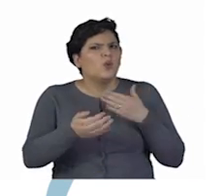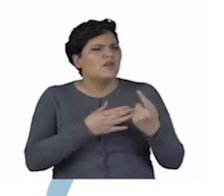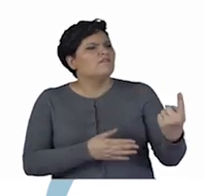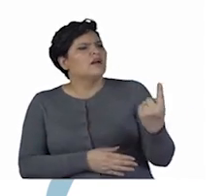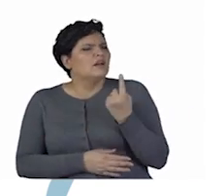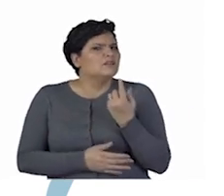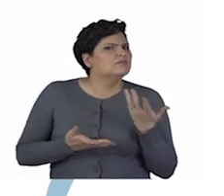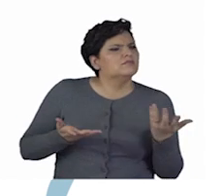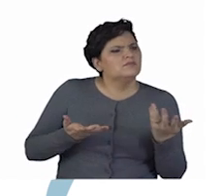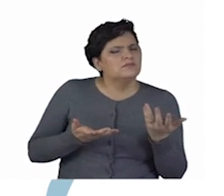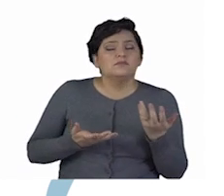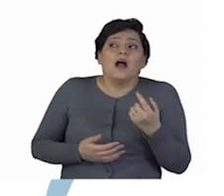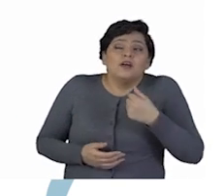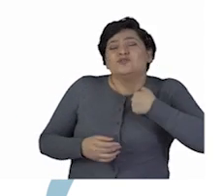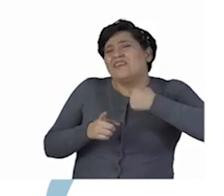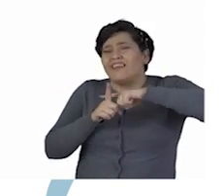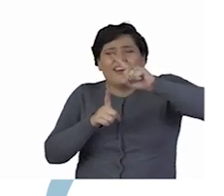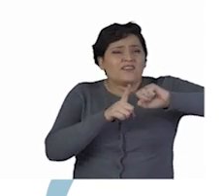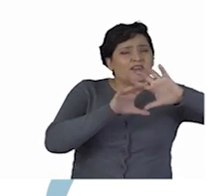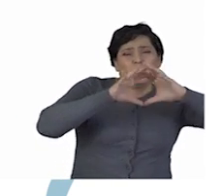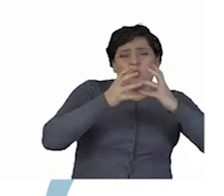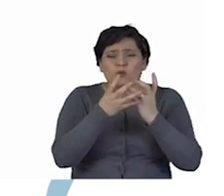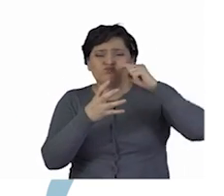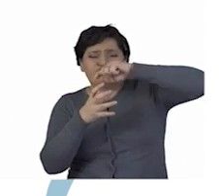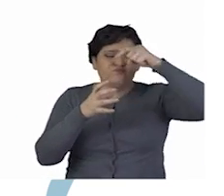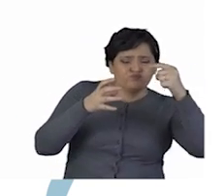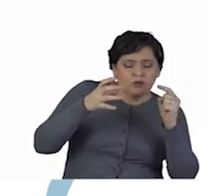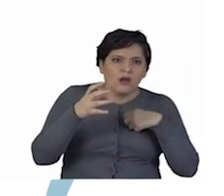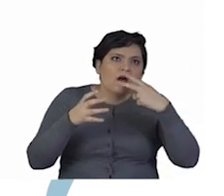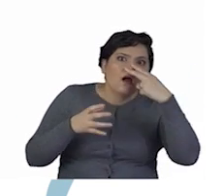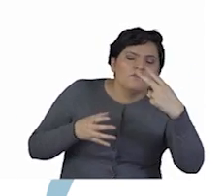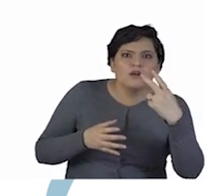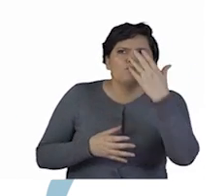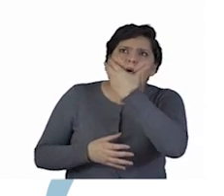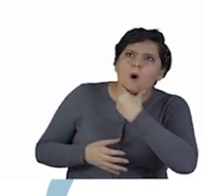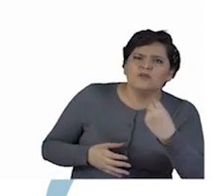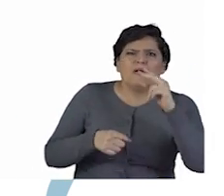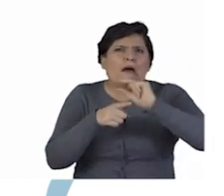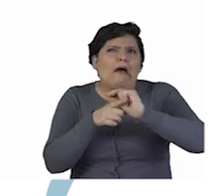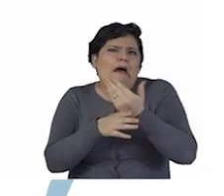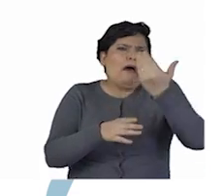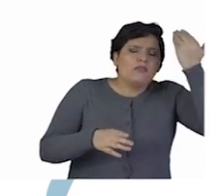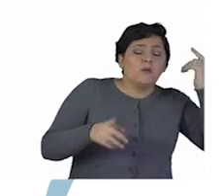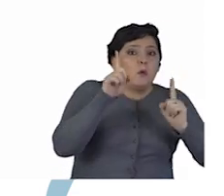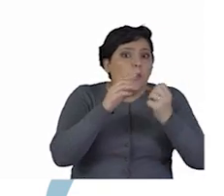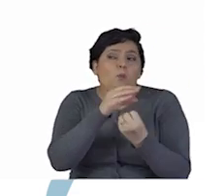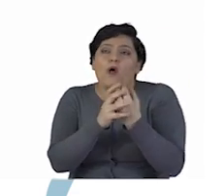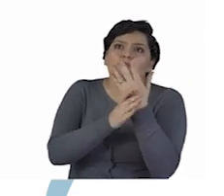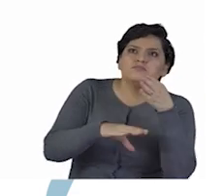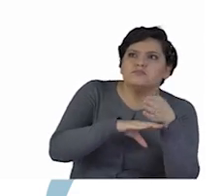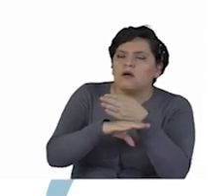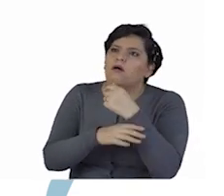tú? ¿De dónde vienes? De distintos lugares. Recorro el mundo conociendo lugares hermosos, algunos antiguos, algunos